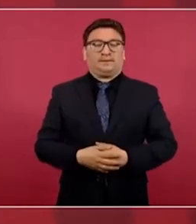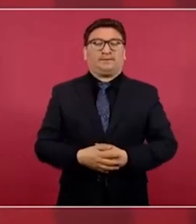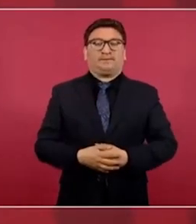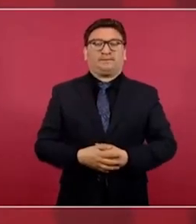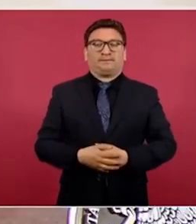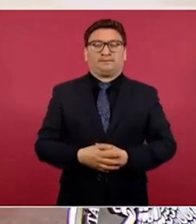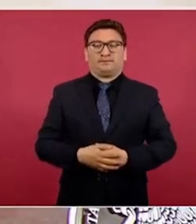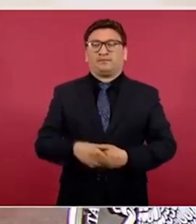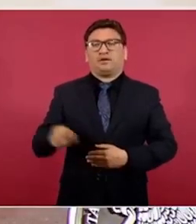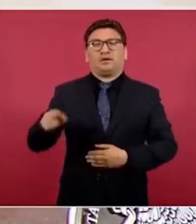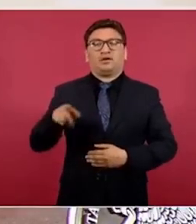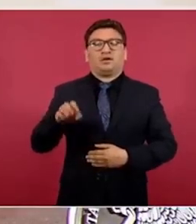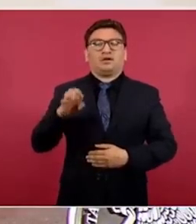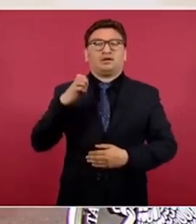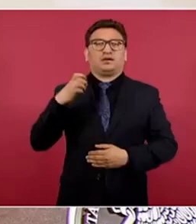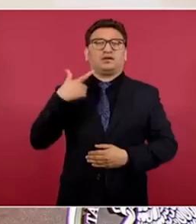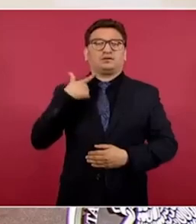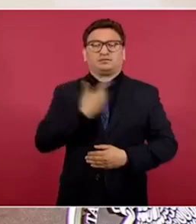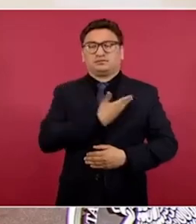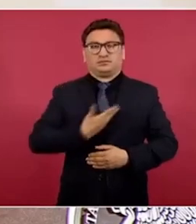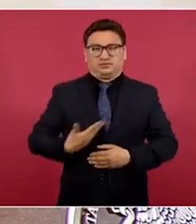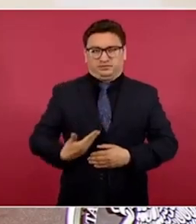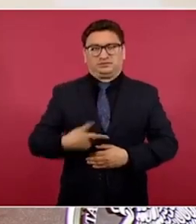presidentes neoliberales.